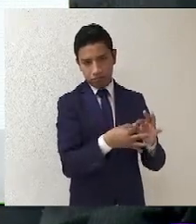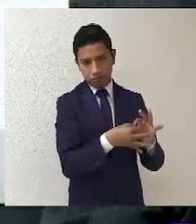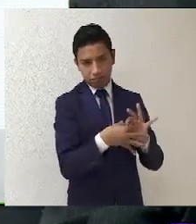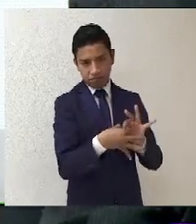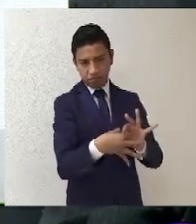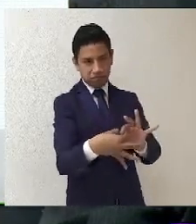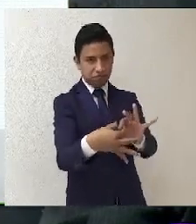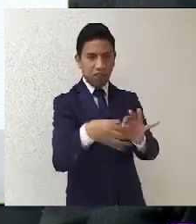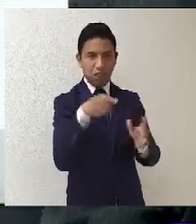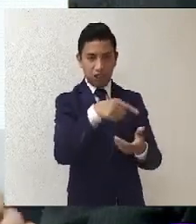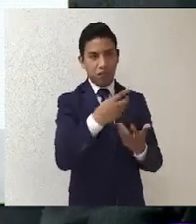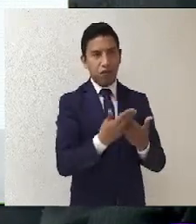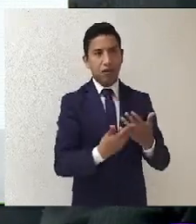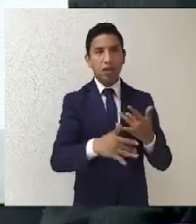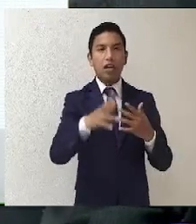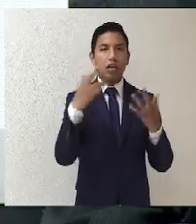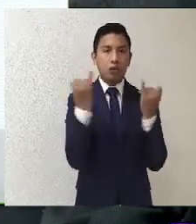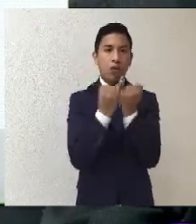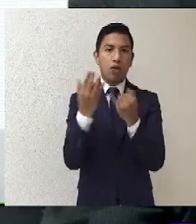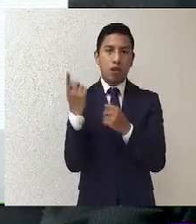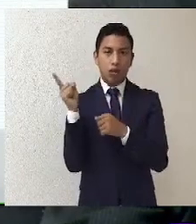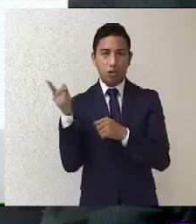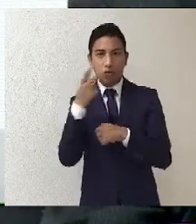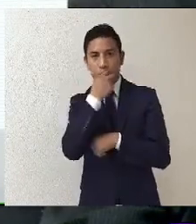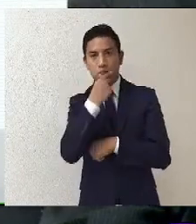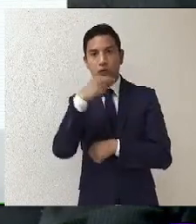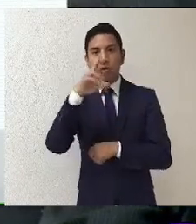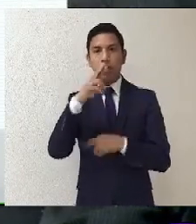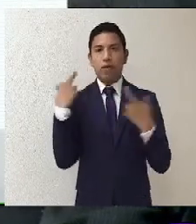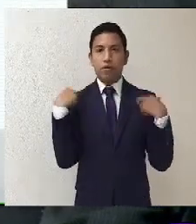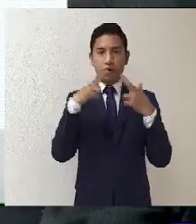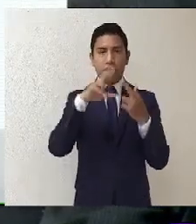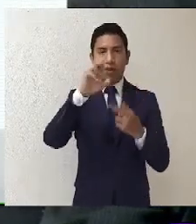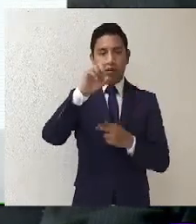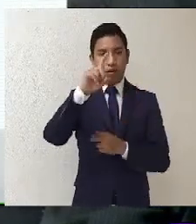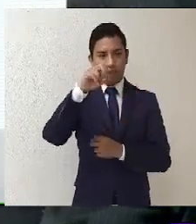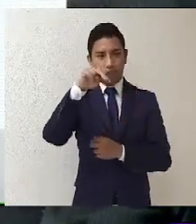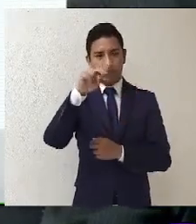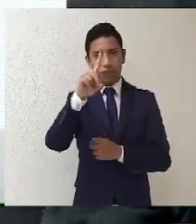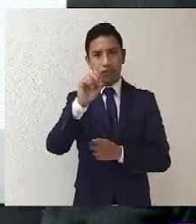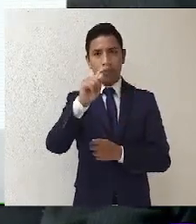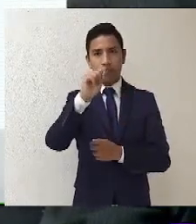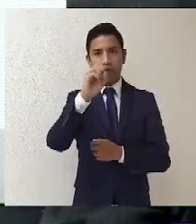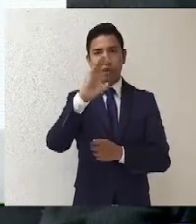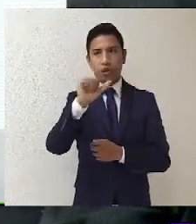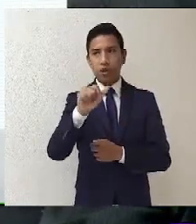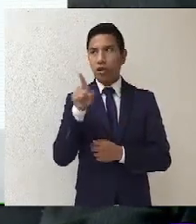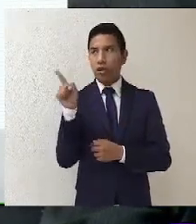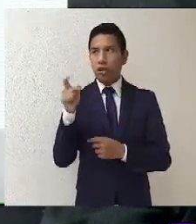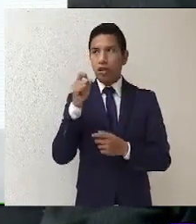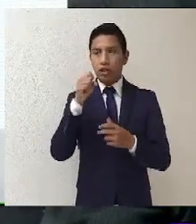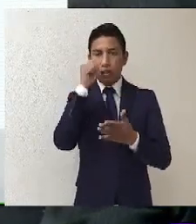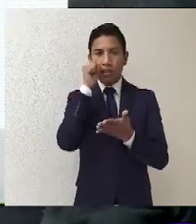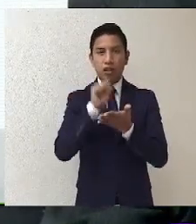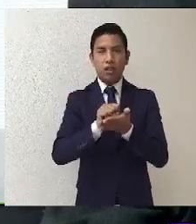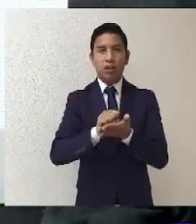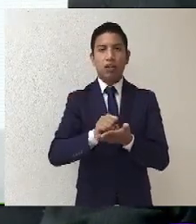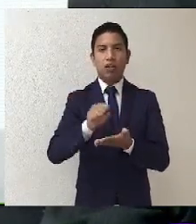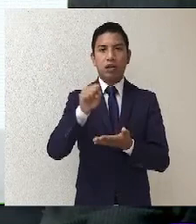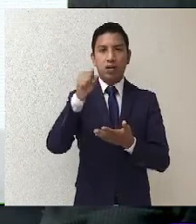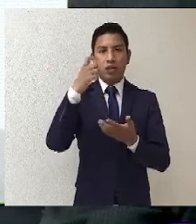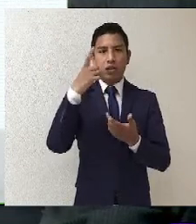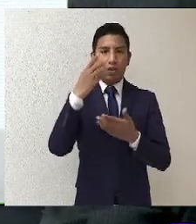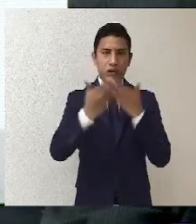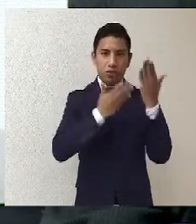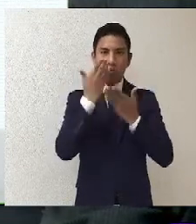también el maestro Iván Redondo Toca, Sergio Iván Redondo Toca, quien es secretario de Estudio y Cuenta